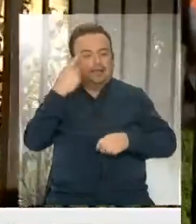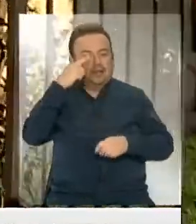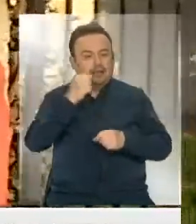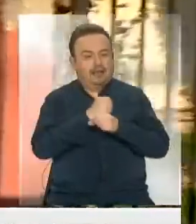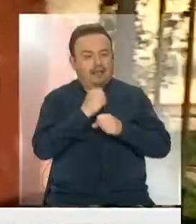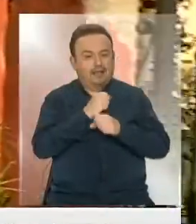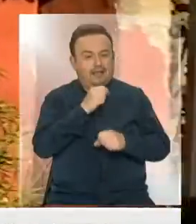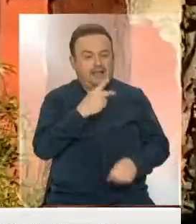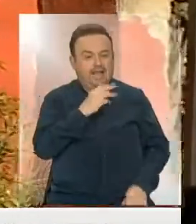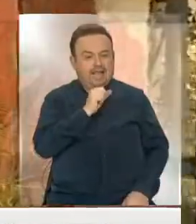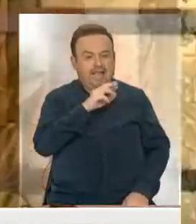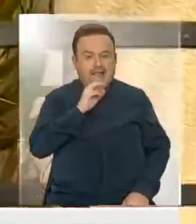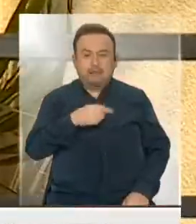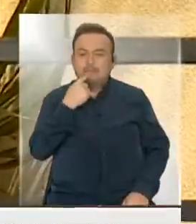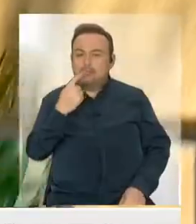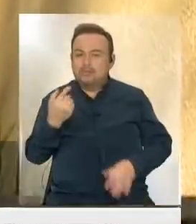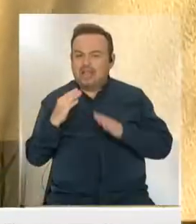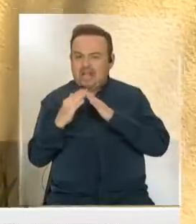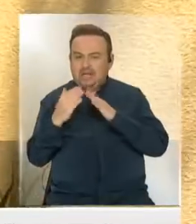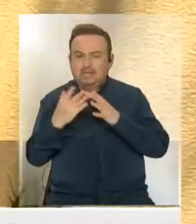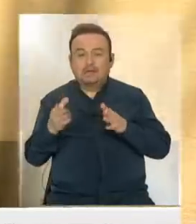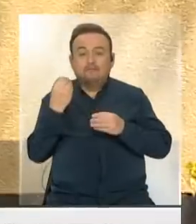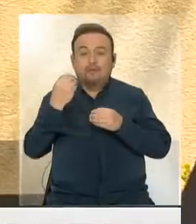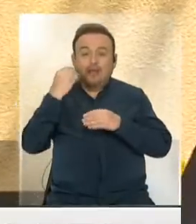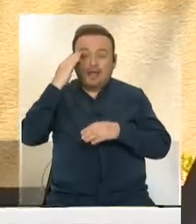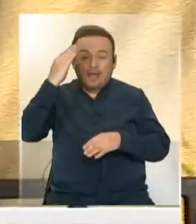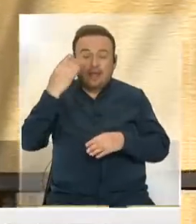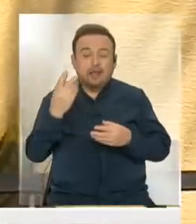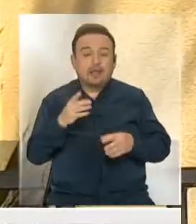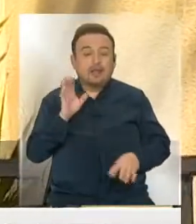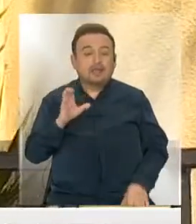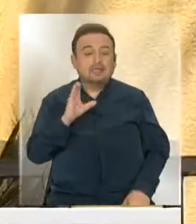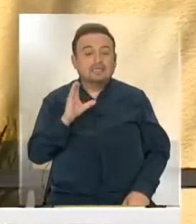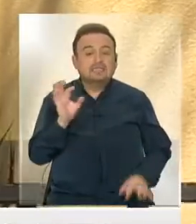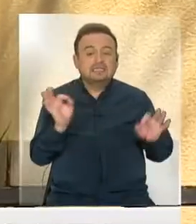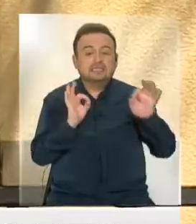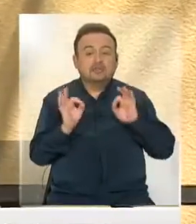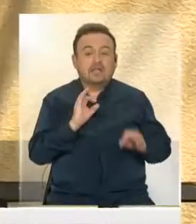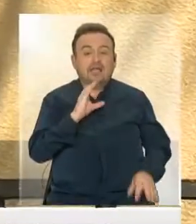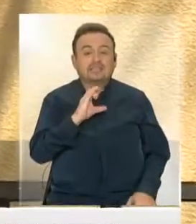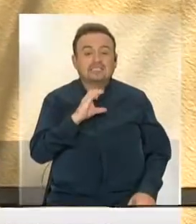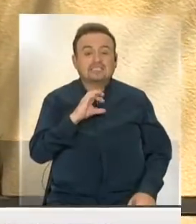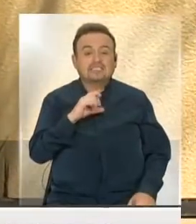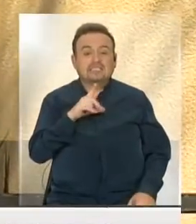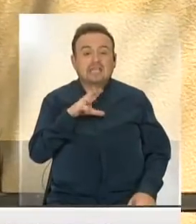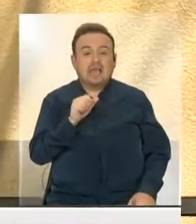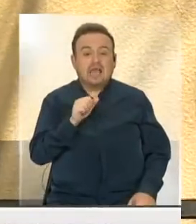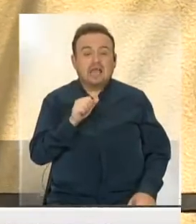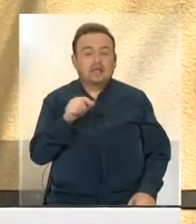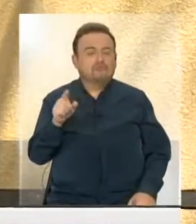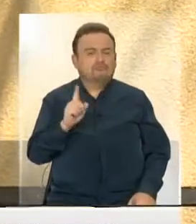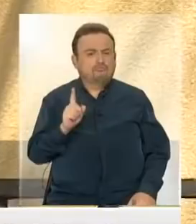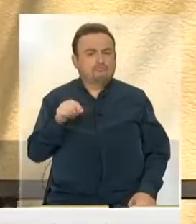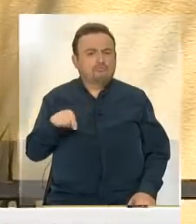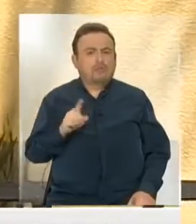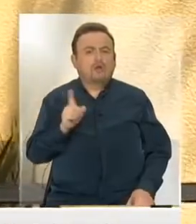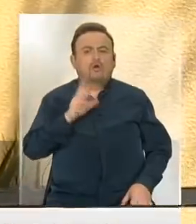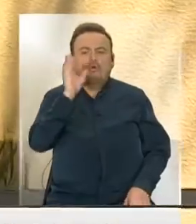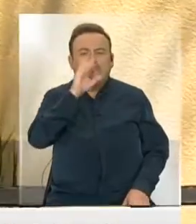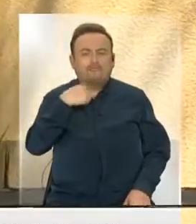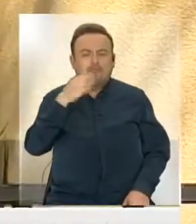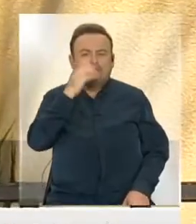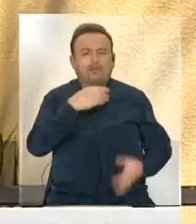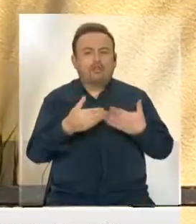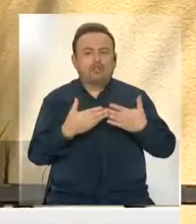que trabaja Karen. Hola, buenas. Hola, La señora Cecilia Núñez, ¿qué encontrará? ¿Cómo la puedo ubicar?